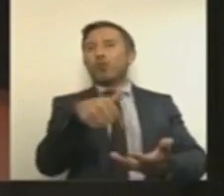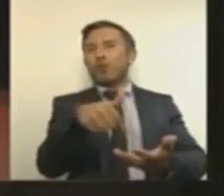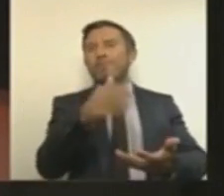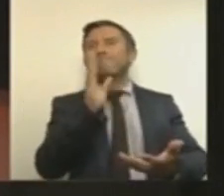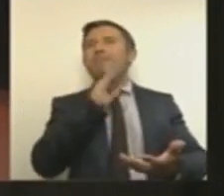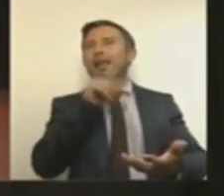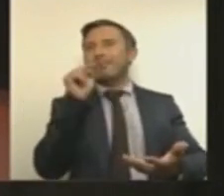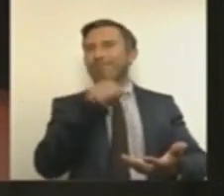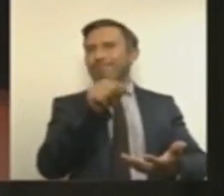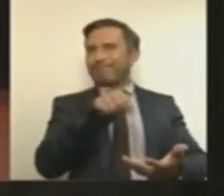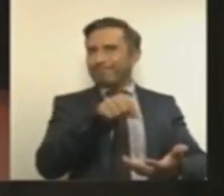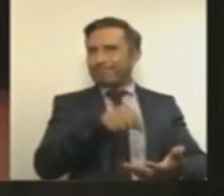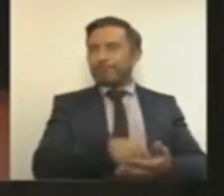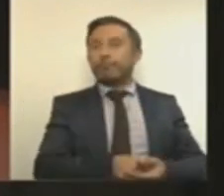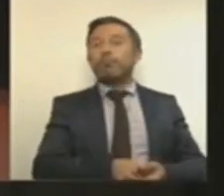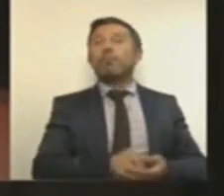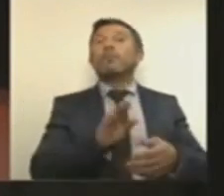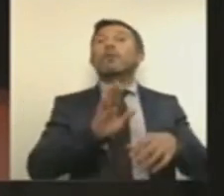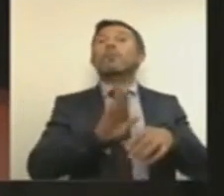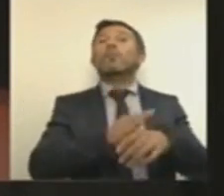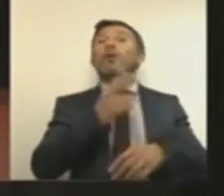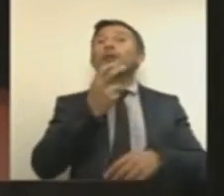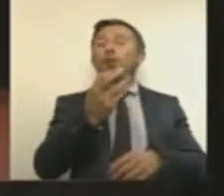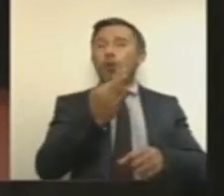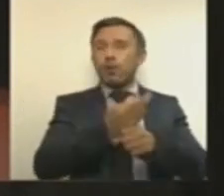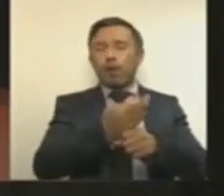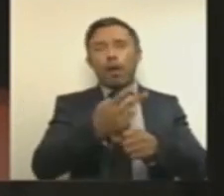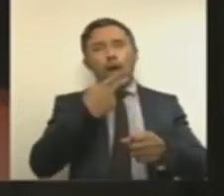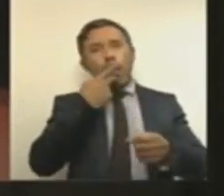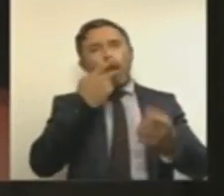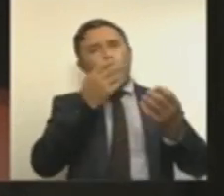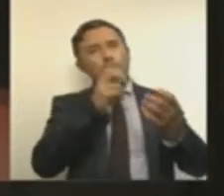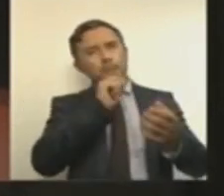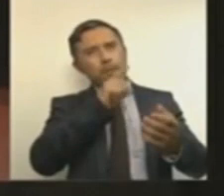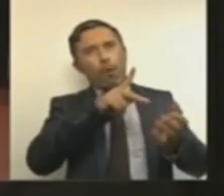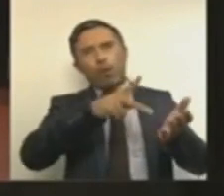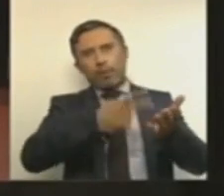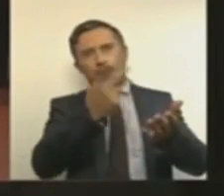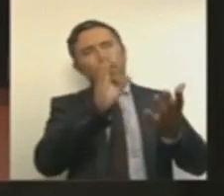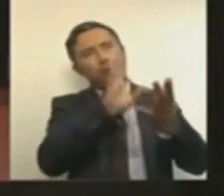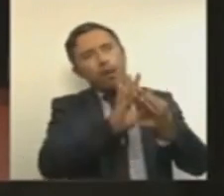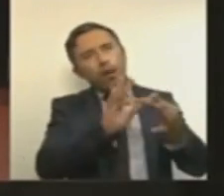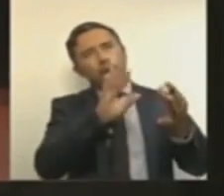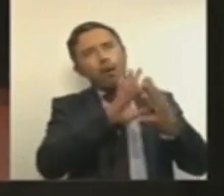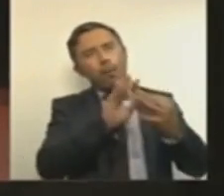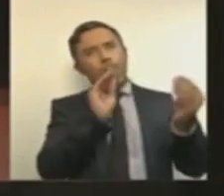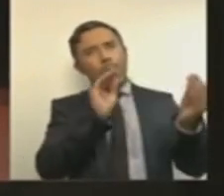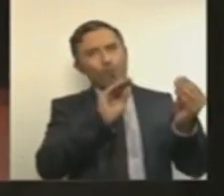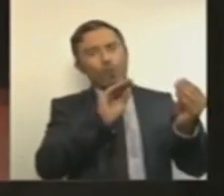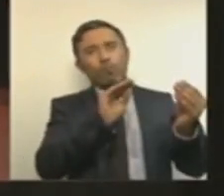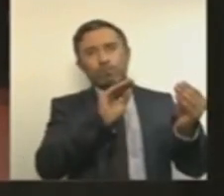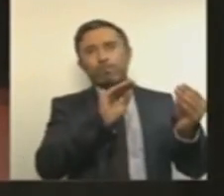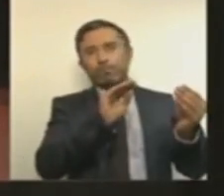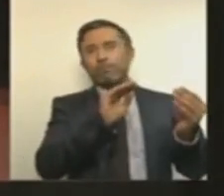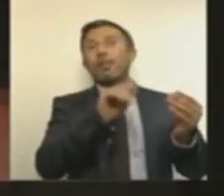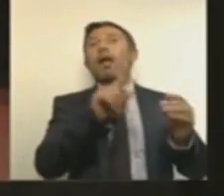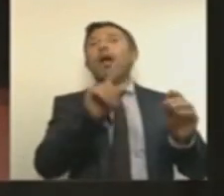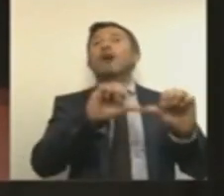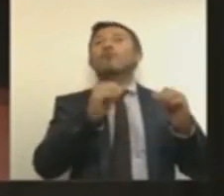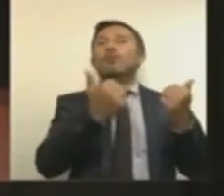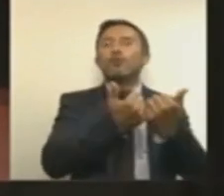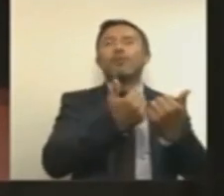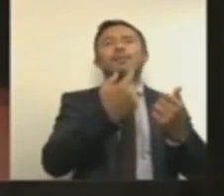Por ello, me parece que esta repetición de los colectivos, las organizaciones y las